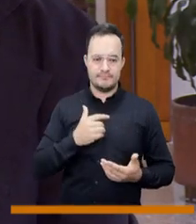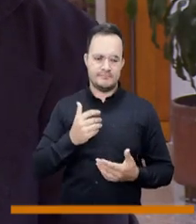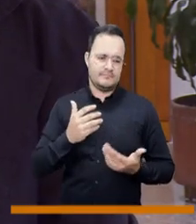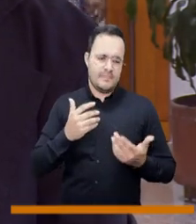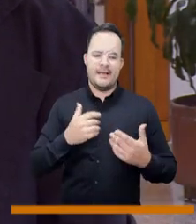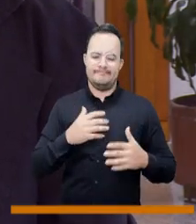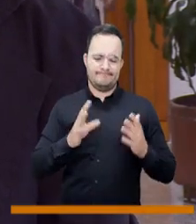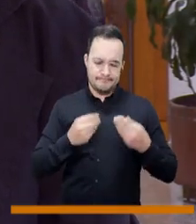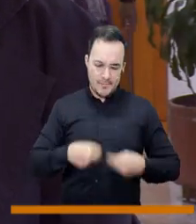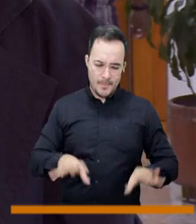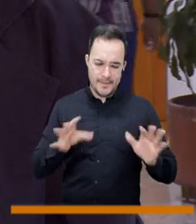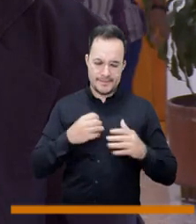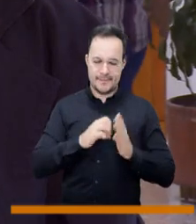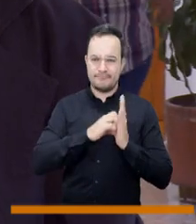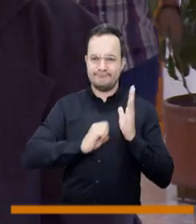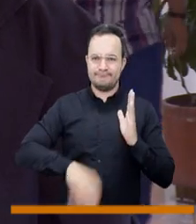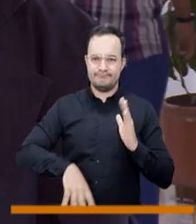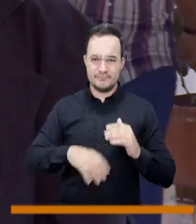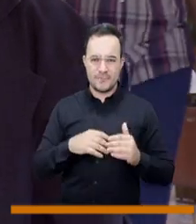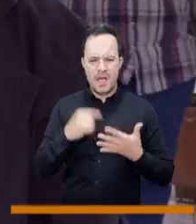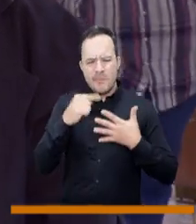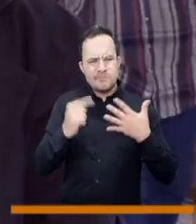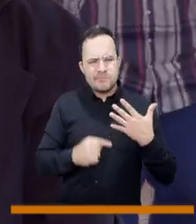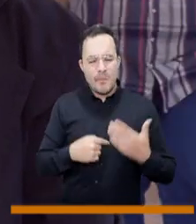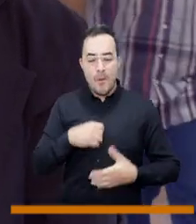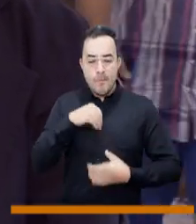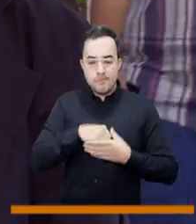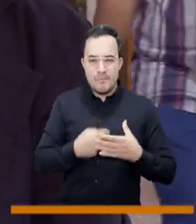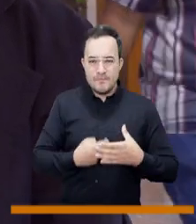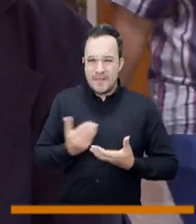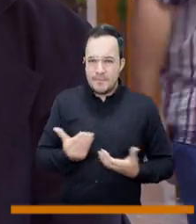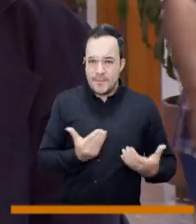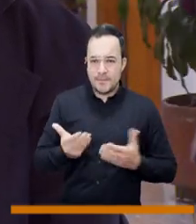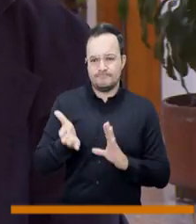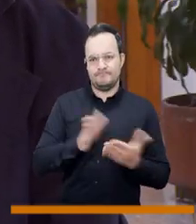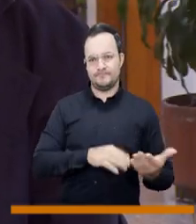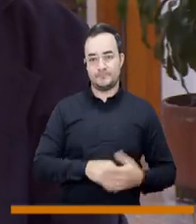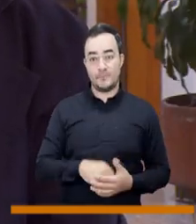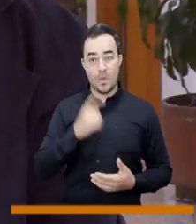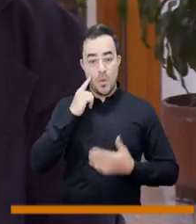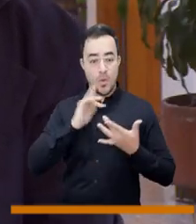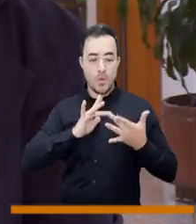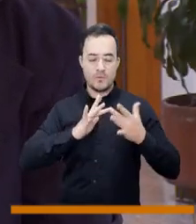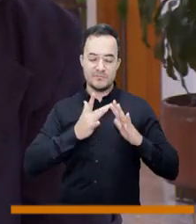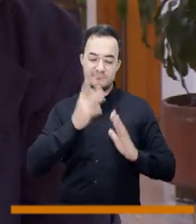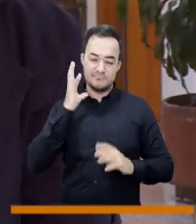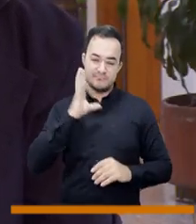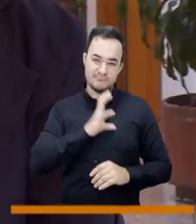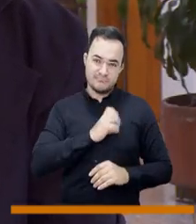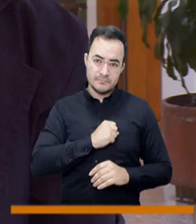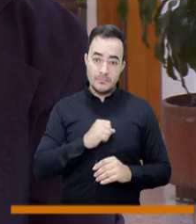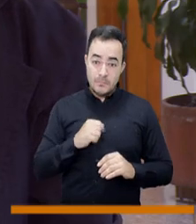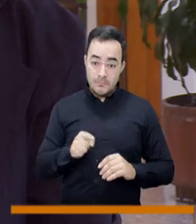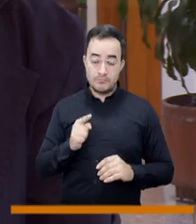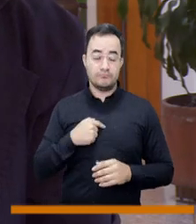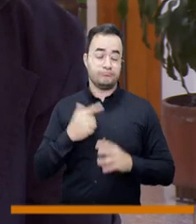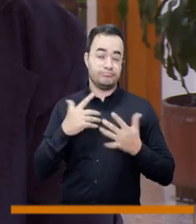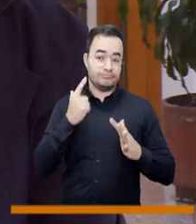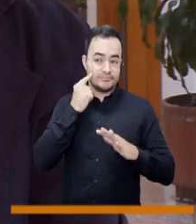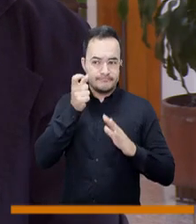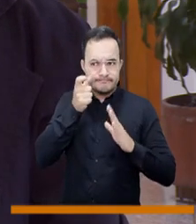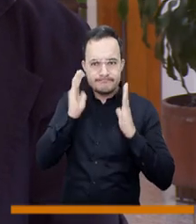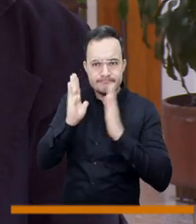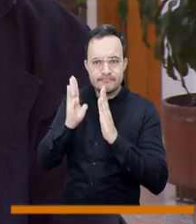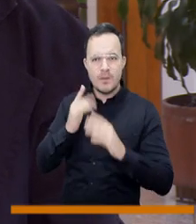todas las pérdidas que se puedan presentar por algún tipo de aborto y todas las muertes neonatales. Es importante abordar este